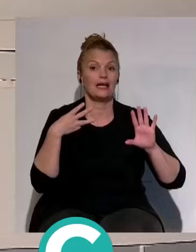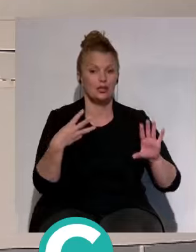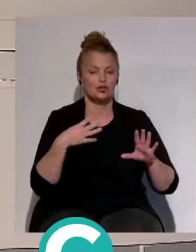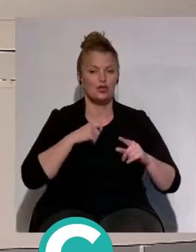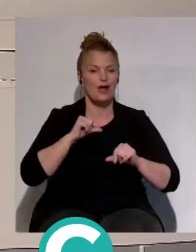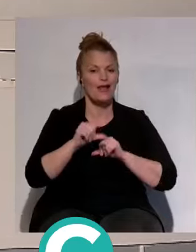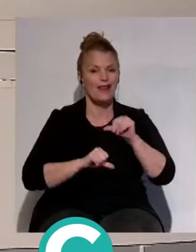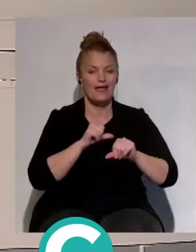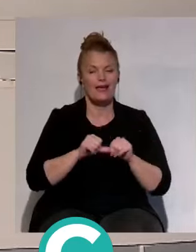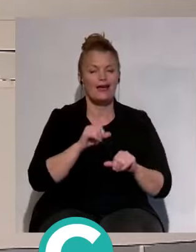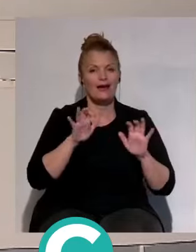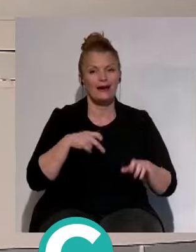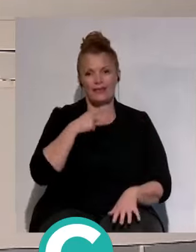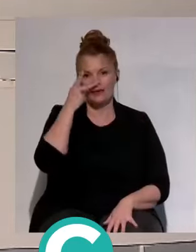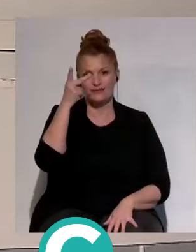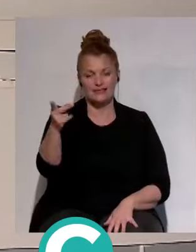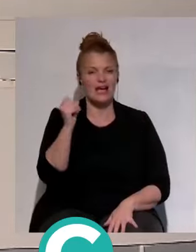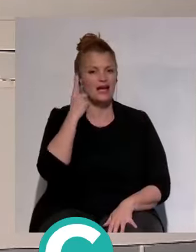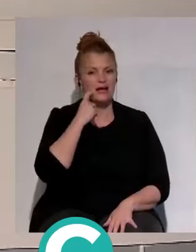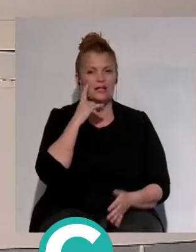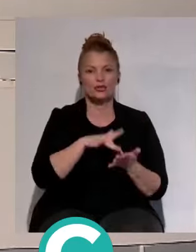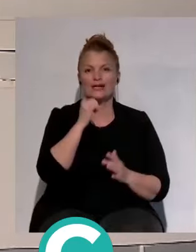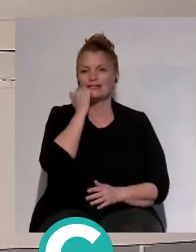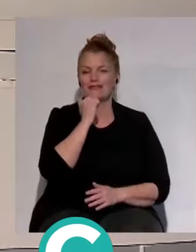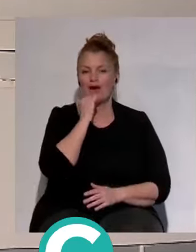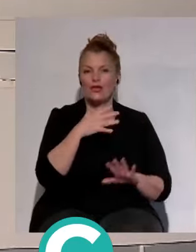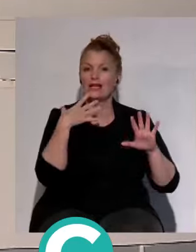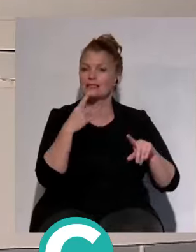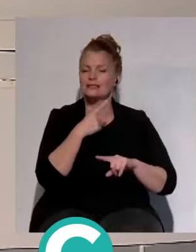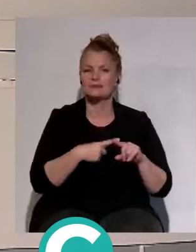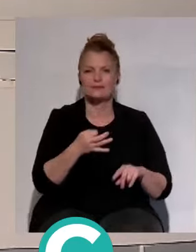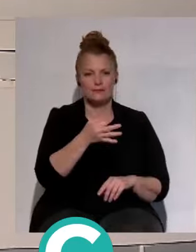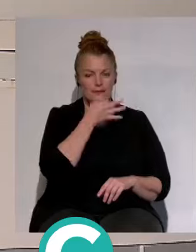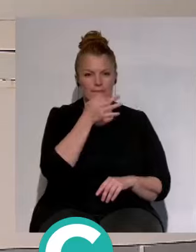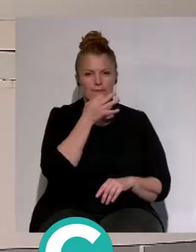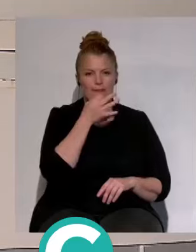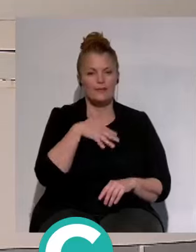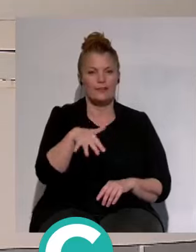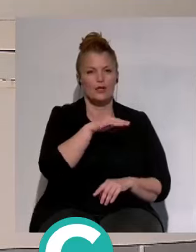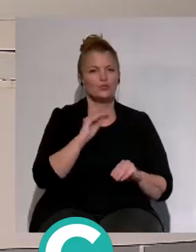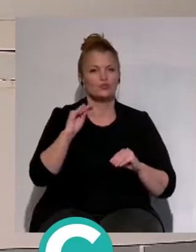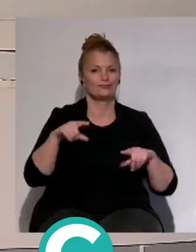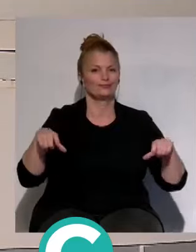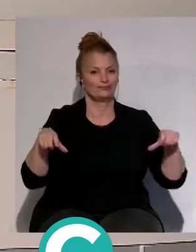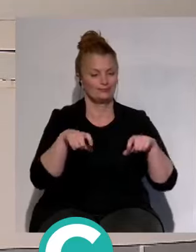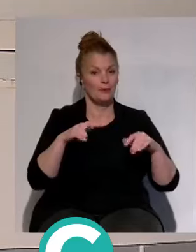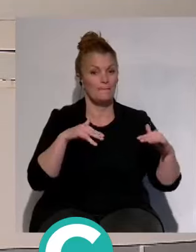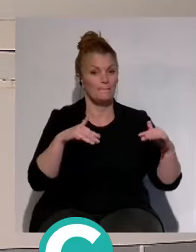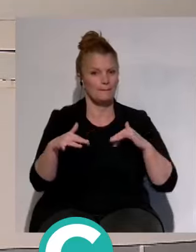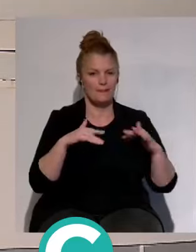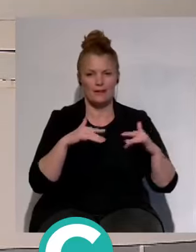el Cádiz va a visitar a la Unión Deportiva Almería este sábado a partir de las 6 y media de la tarde en el Power Horse Stadium, en un partido